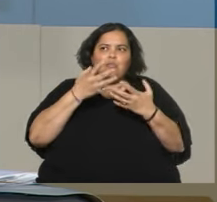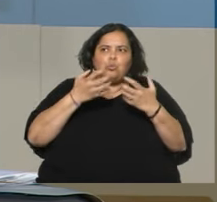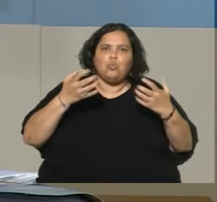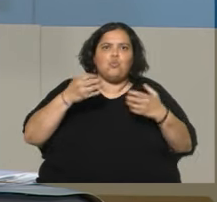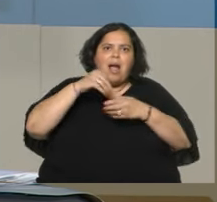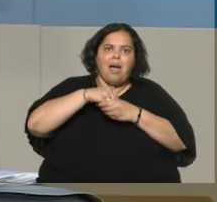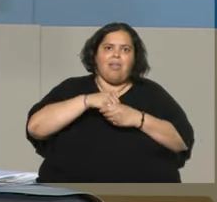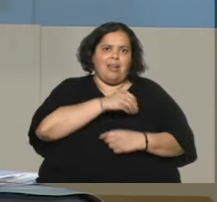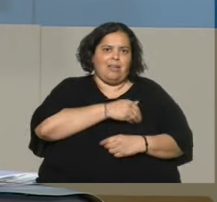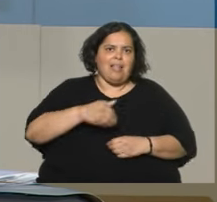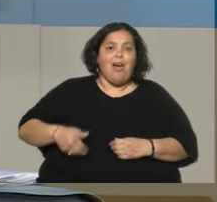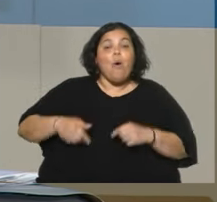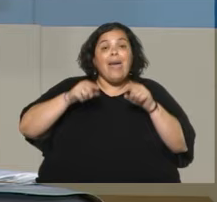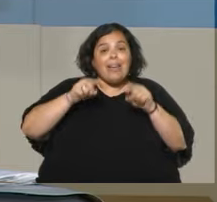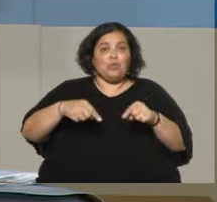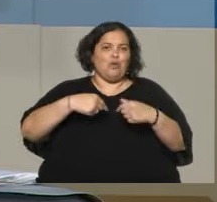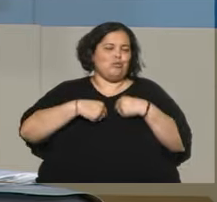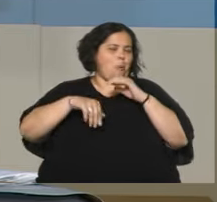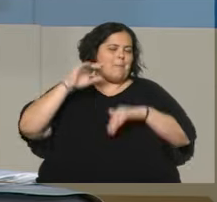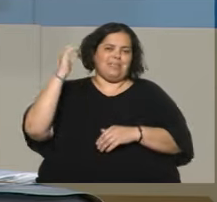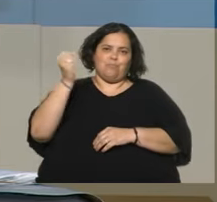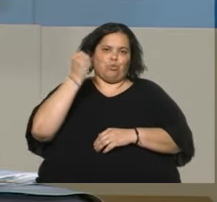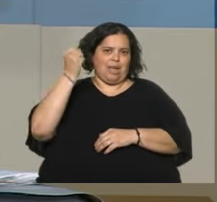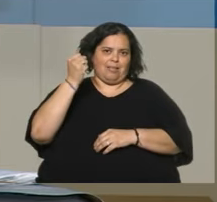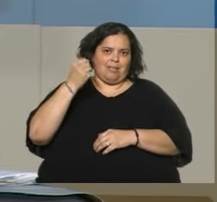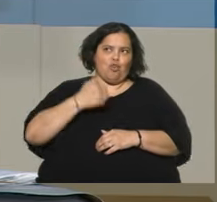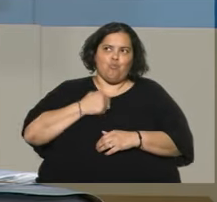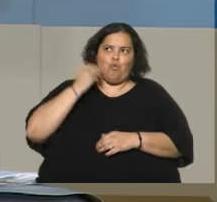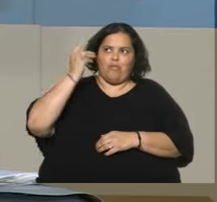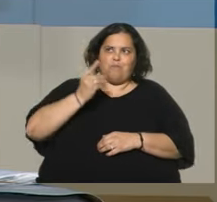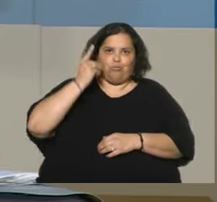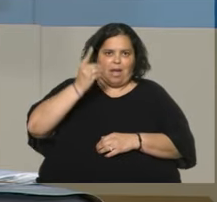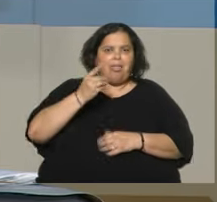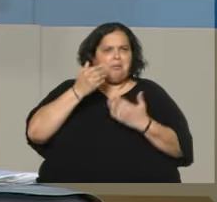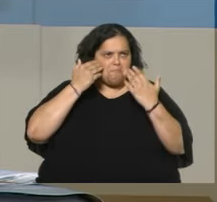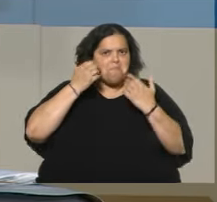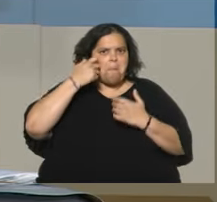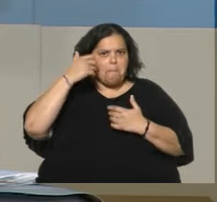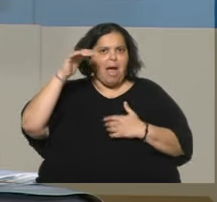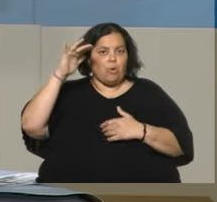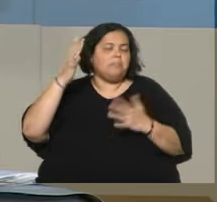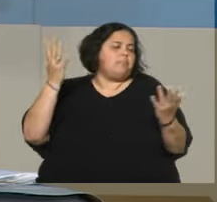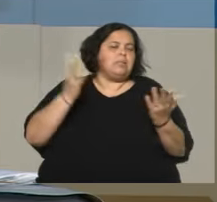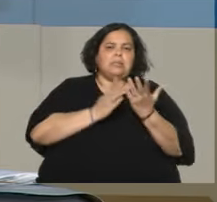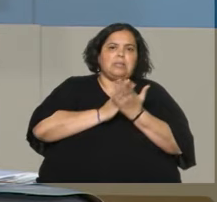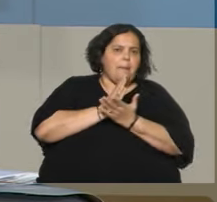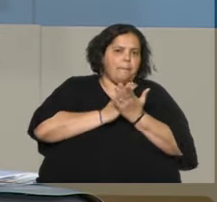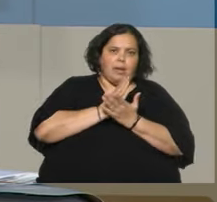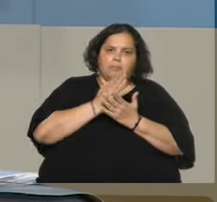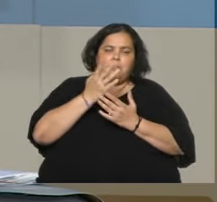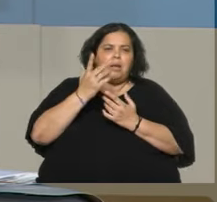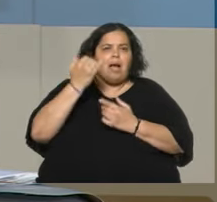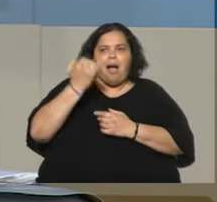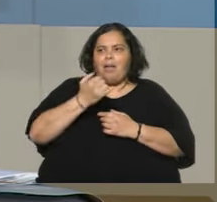que más destaco como parlamentaria, que logramos tener esa madurez. En la discusión parlamentaria, sí, raramente a veces tenemos unanimidad, y yo soy respetuosa